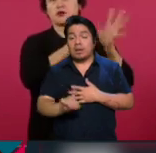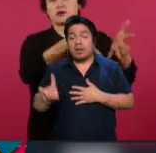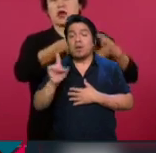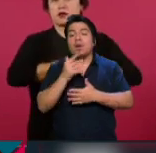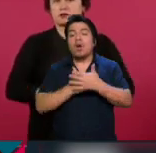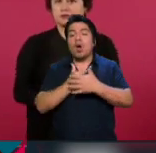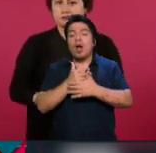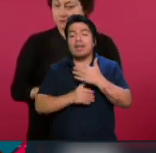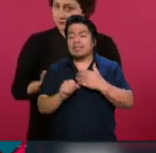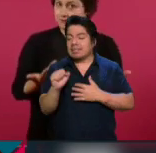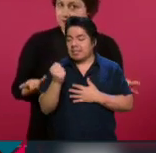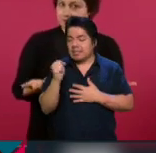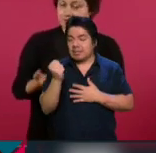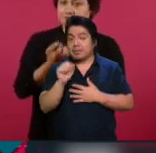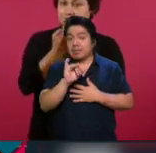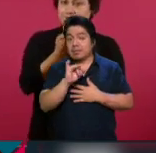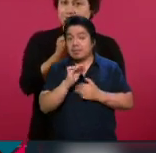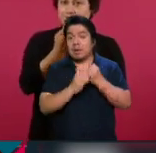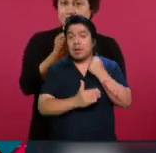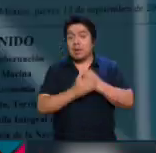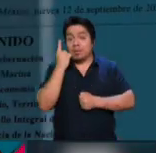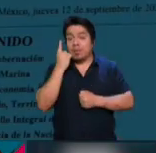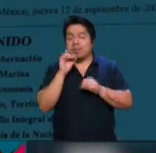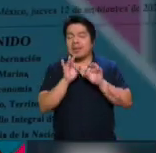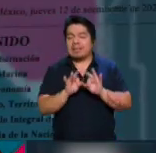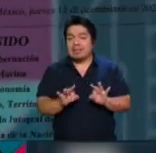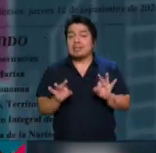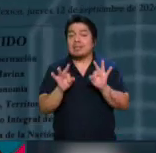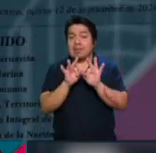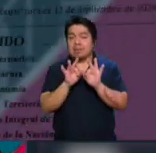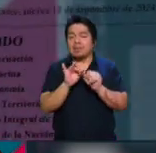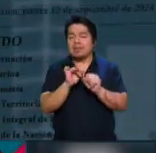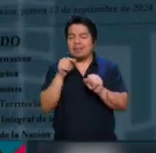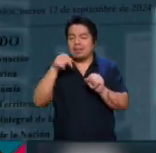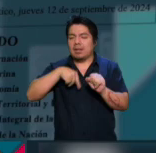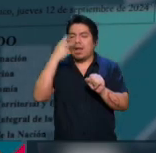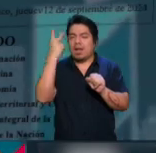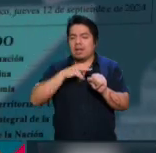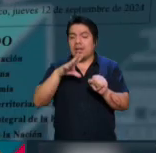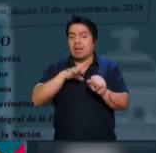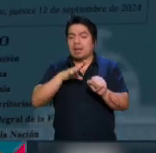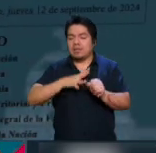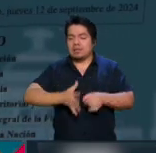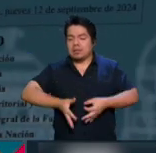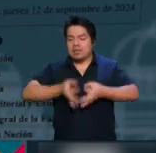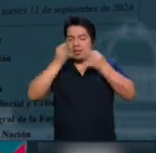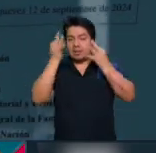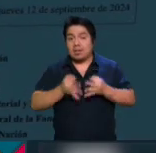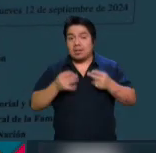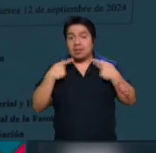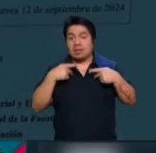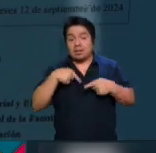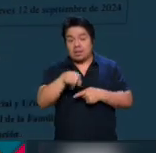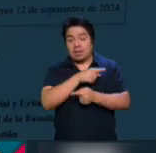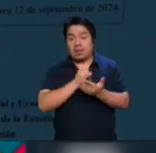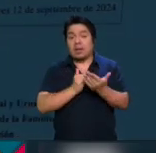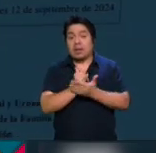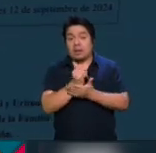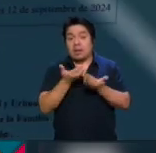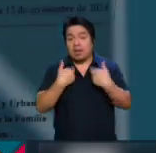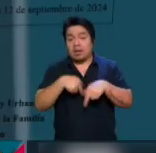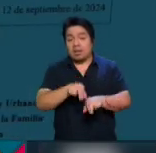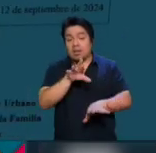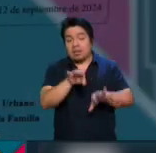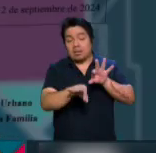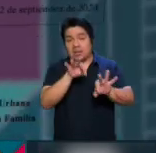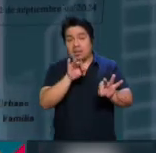de septiembre, debido, dijo, a su importancia y para reafirmar que en México hay una auténtica democracia donde el pueblo elige a sus representantes